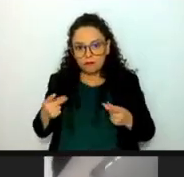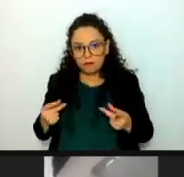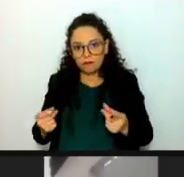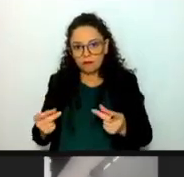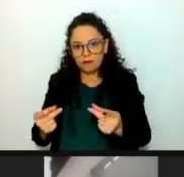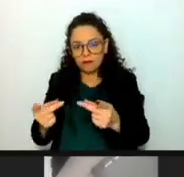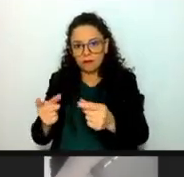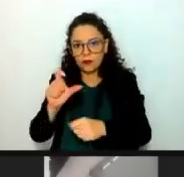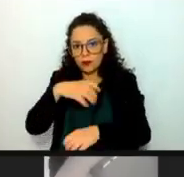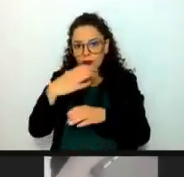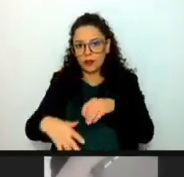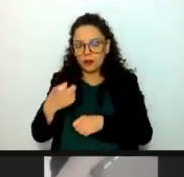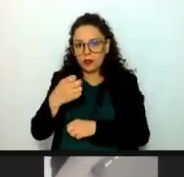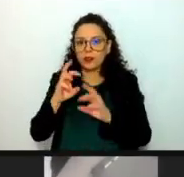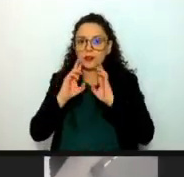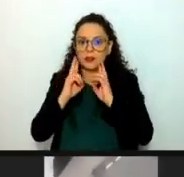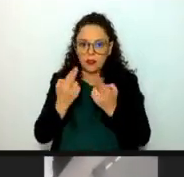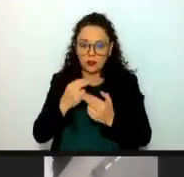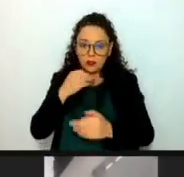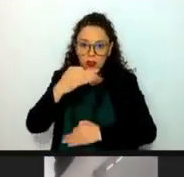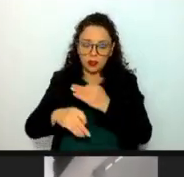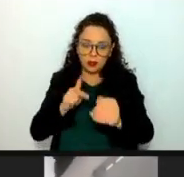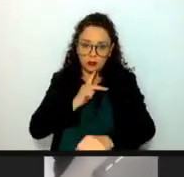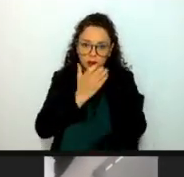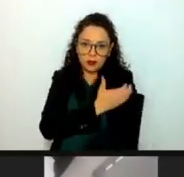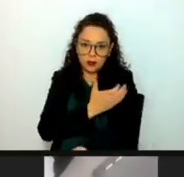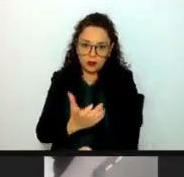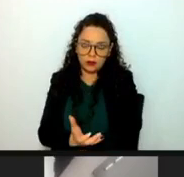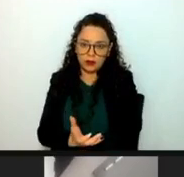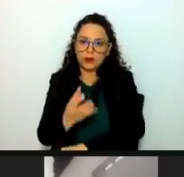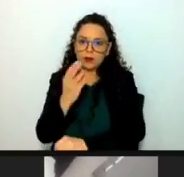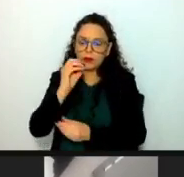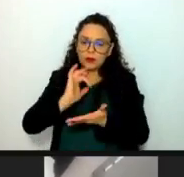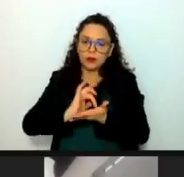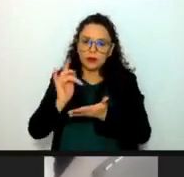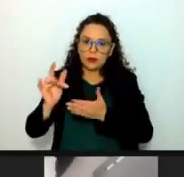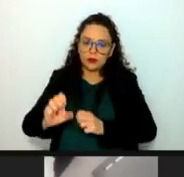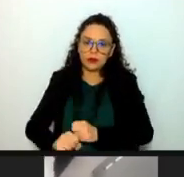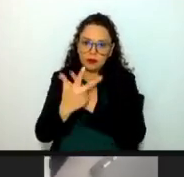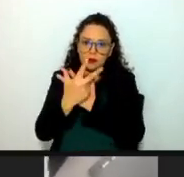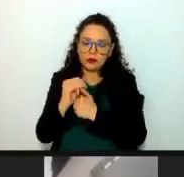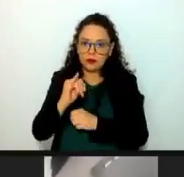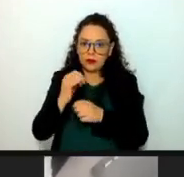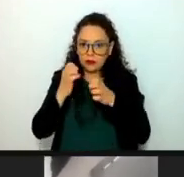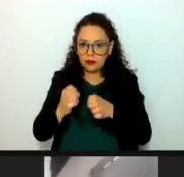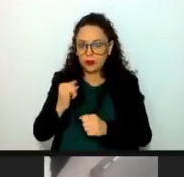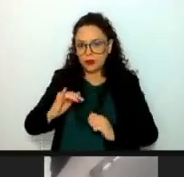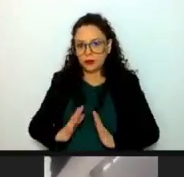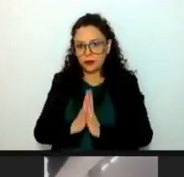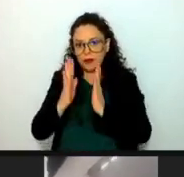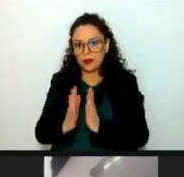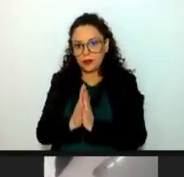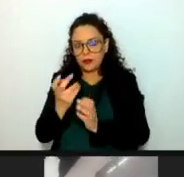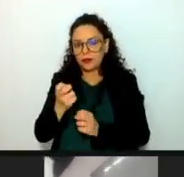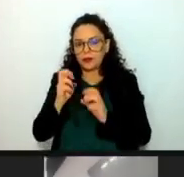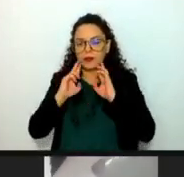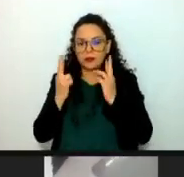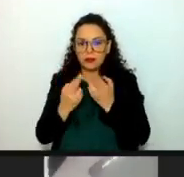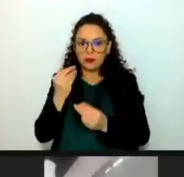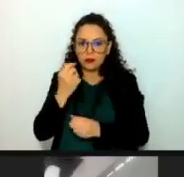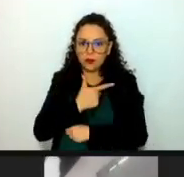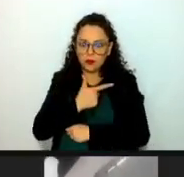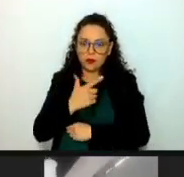concluir esta reunión. A todas y todos mis compañeros asistentes, muchas gracias por su asistencia y participación. Es un gusto poder colaborar con